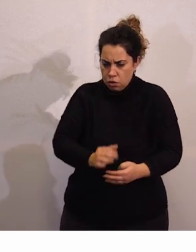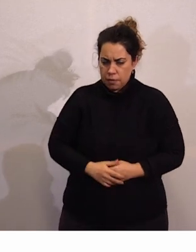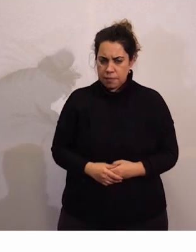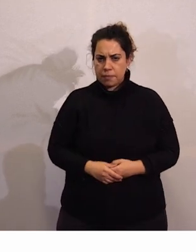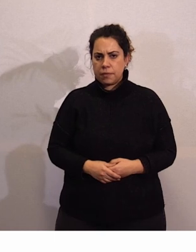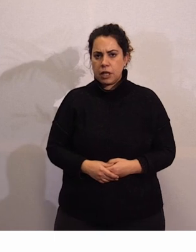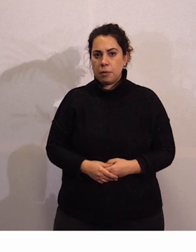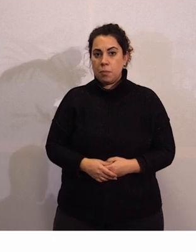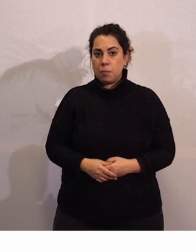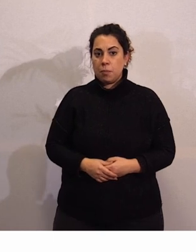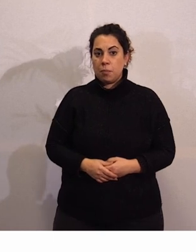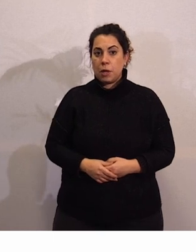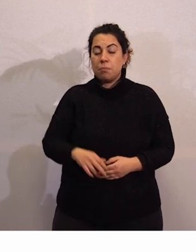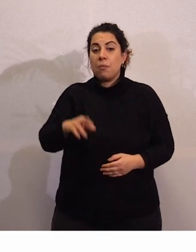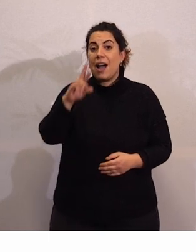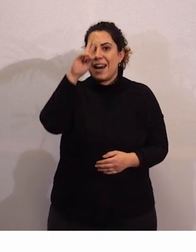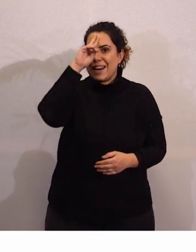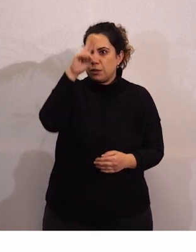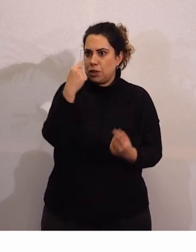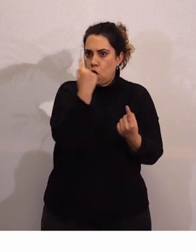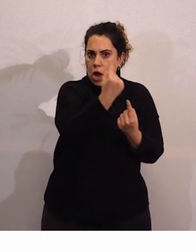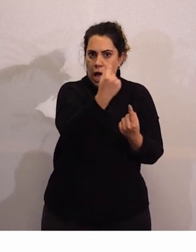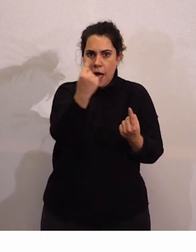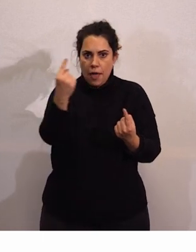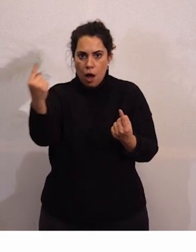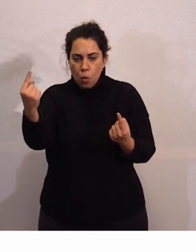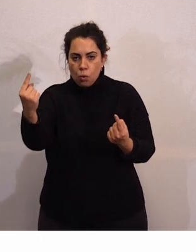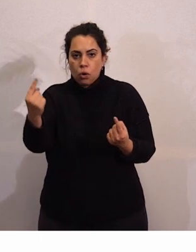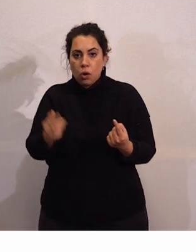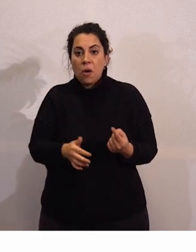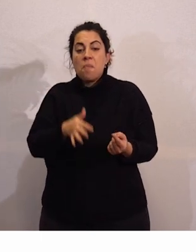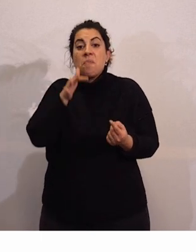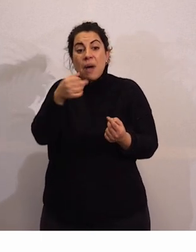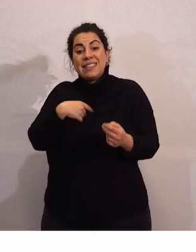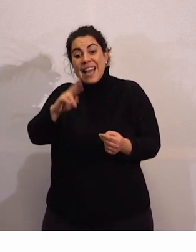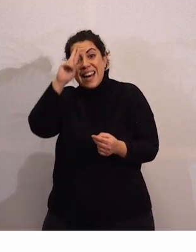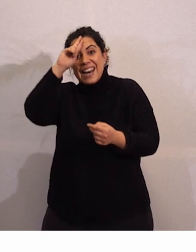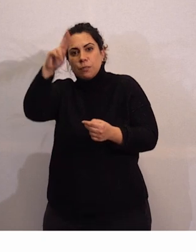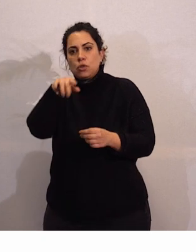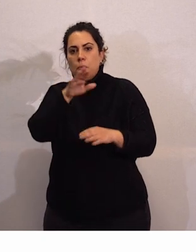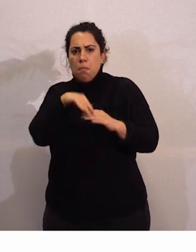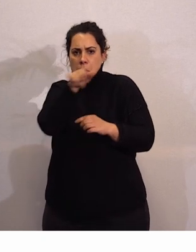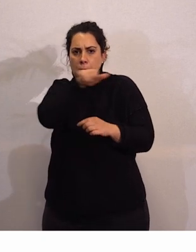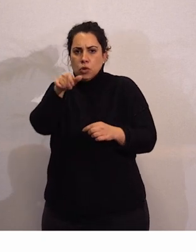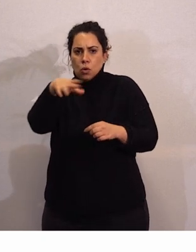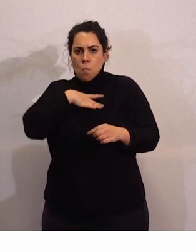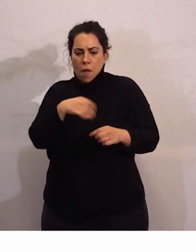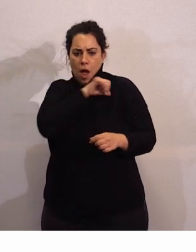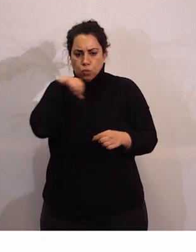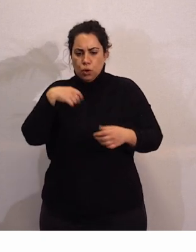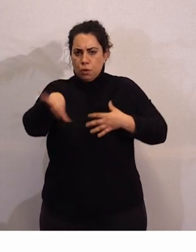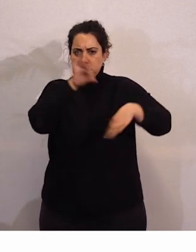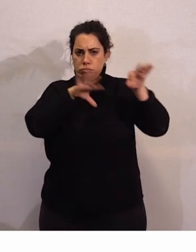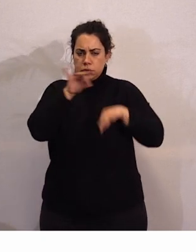Desde el respeto a lo que cada uno es y desde el respeto para que esas personas puedan tomar decisiones por sí mismas y así